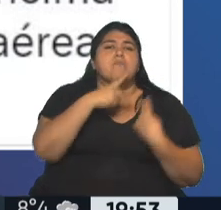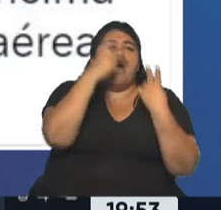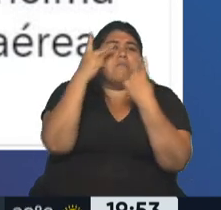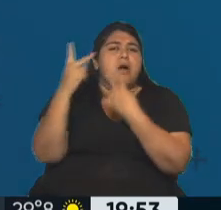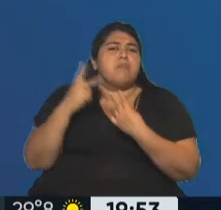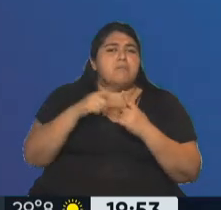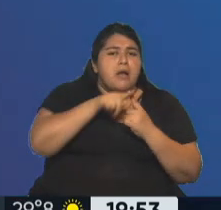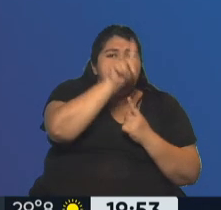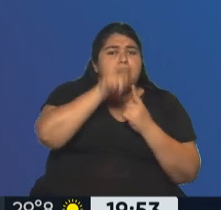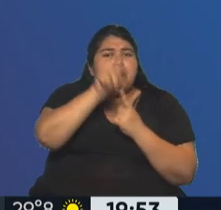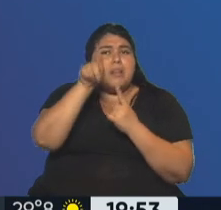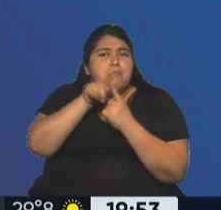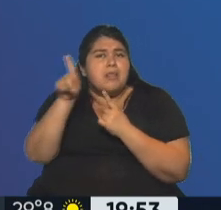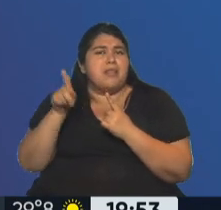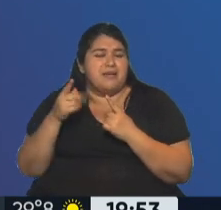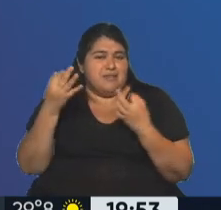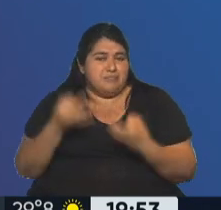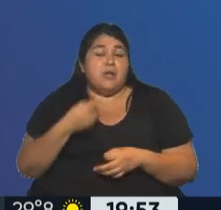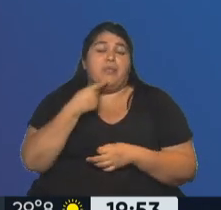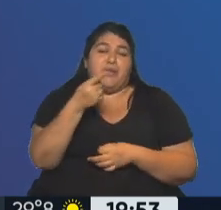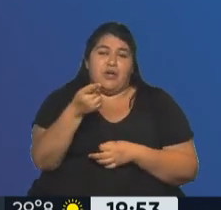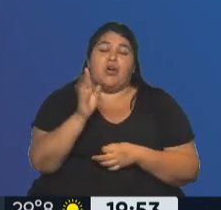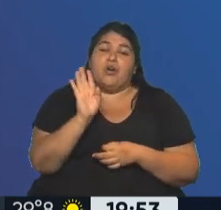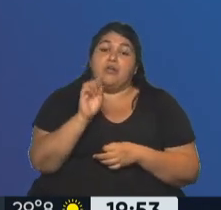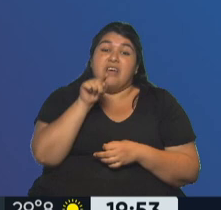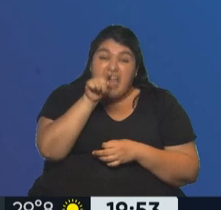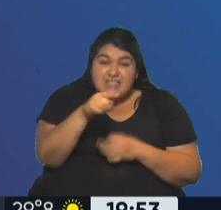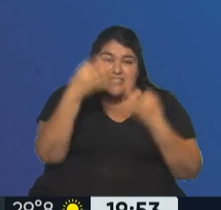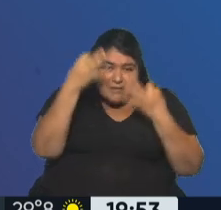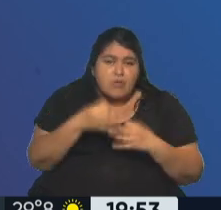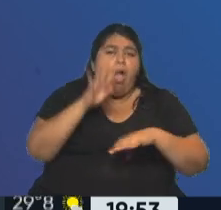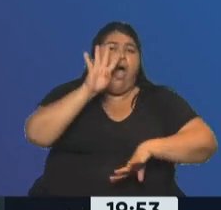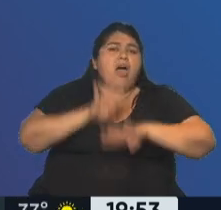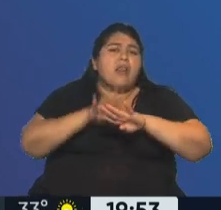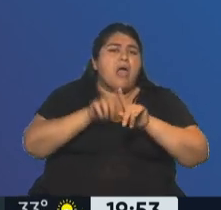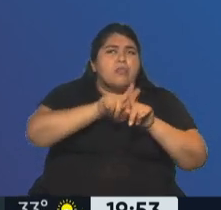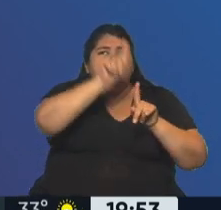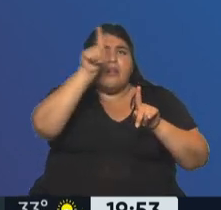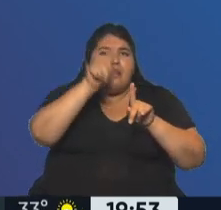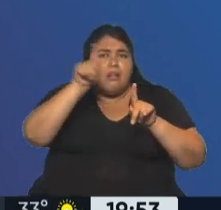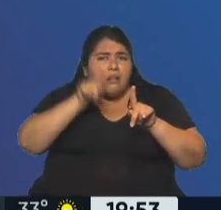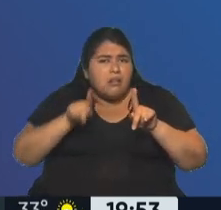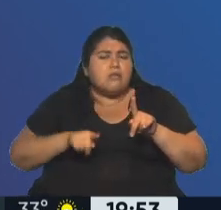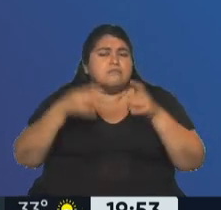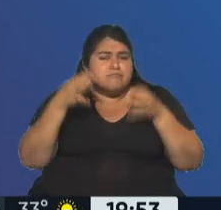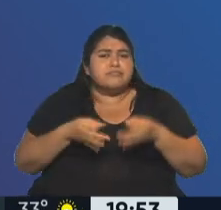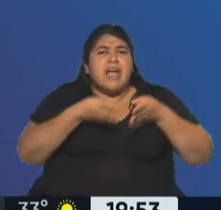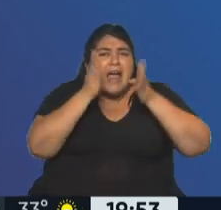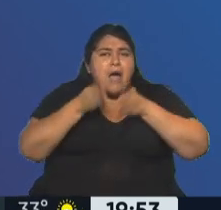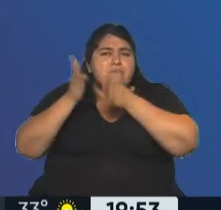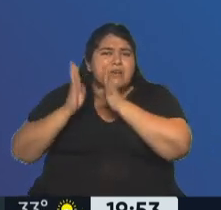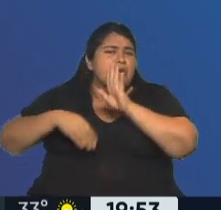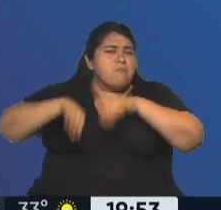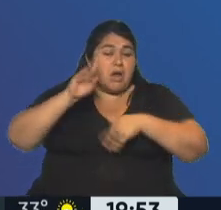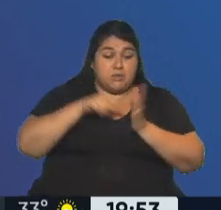país a donde llega Aerolíneas y dijo, esta es la red de cabotaje de Aerolíneas con las rutas troncales